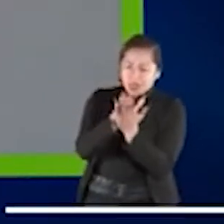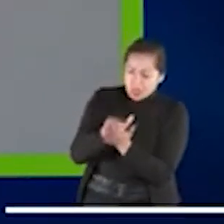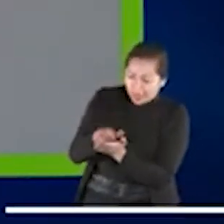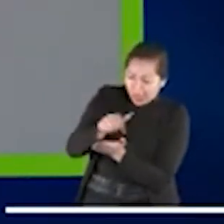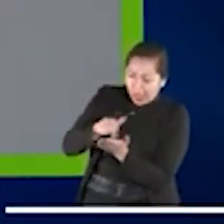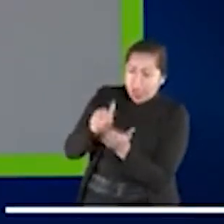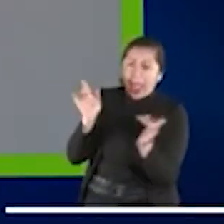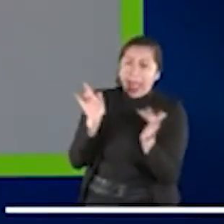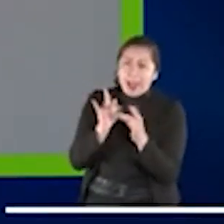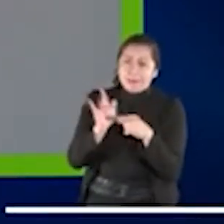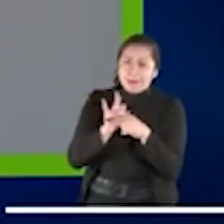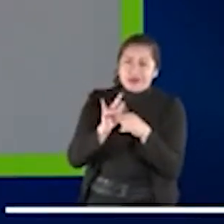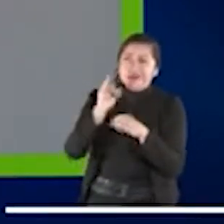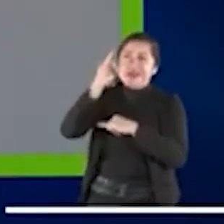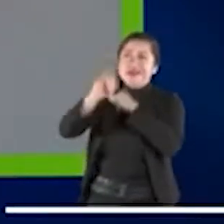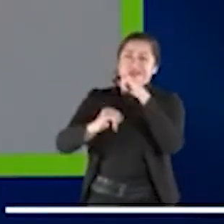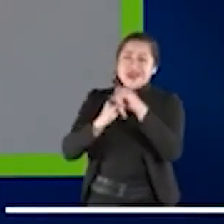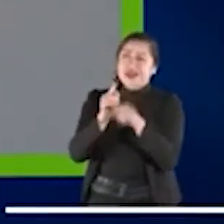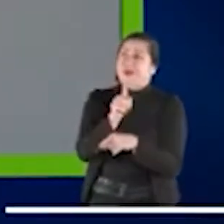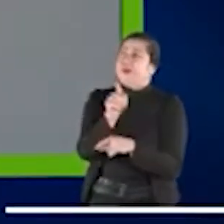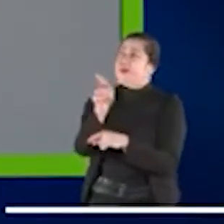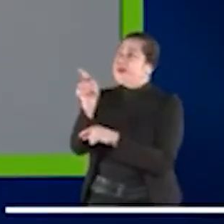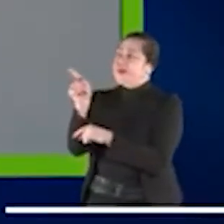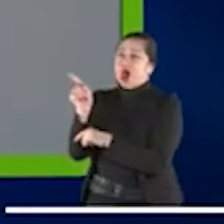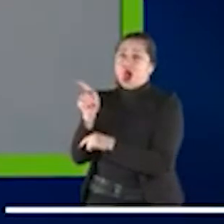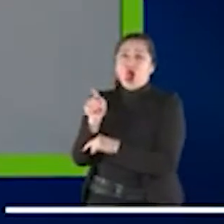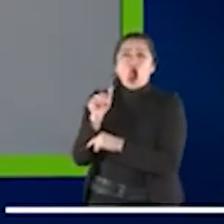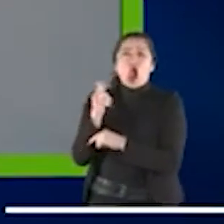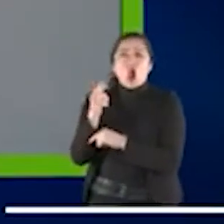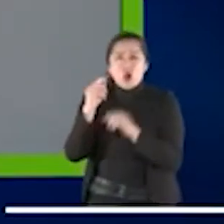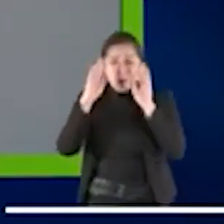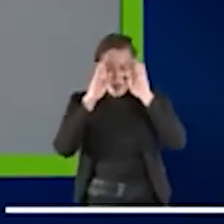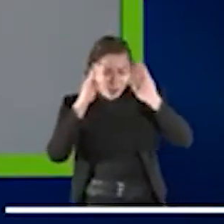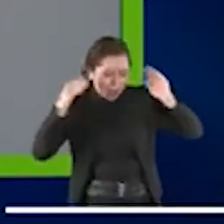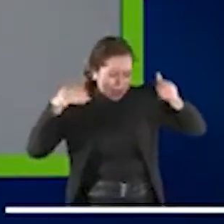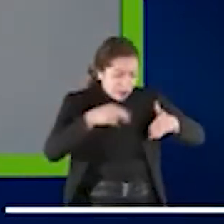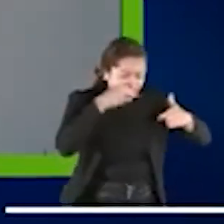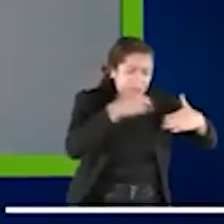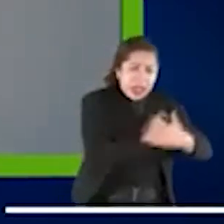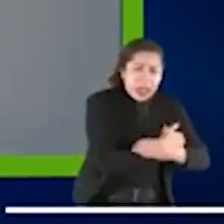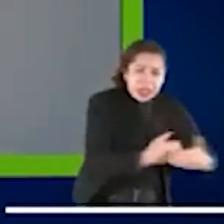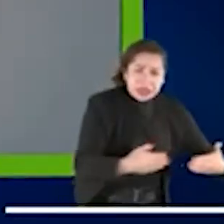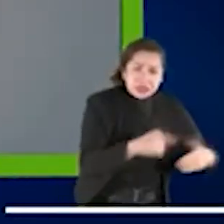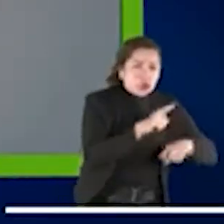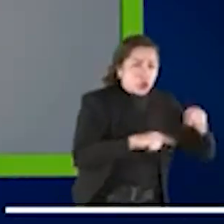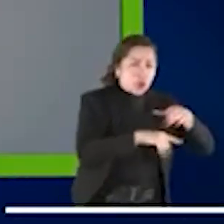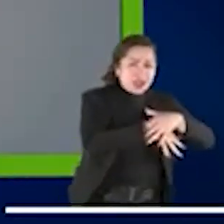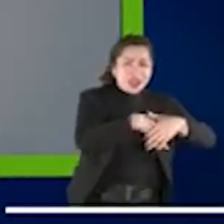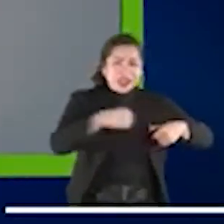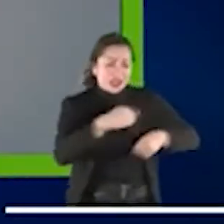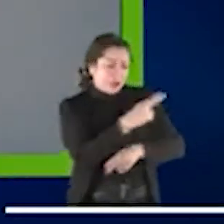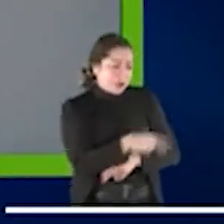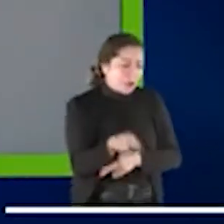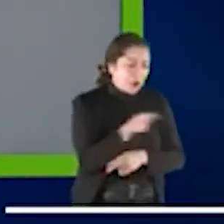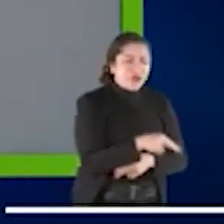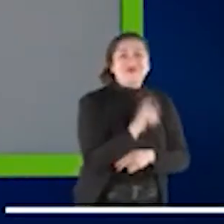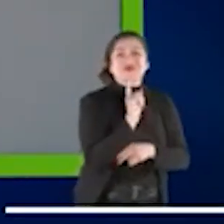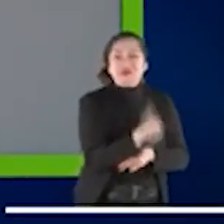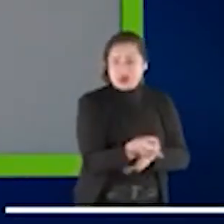práctica internacional sobre cómo acelerar la liberación de niños privados de libertad en tiempos de COVID-19.